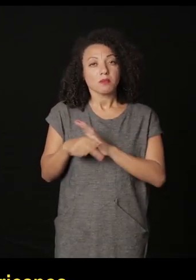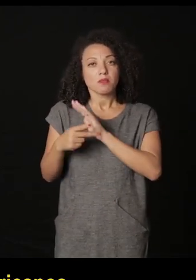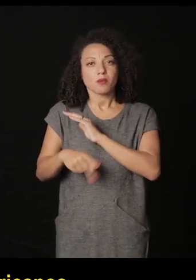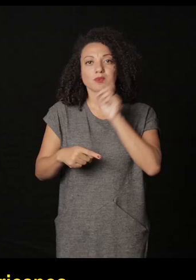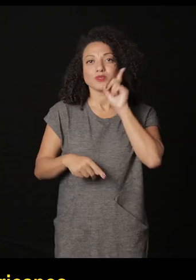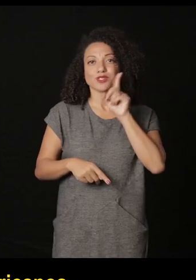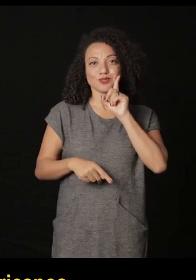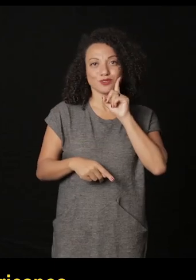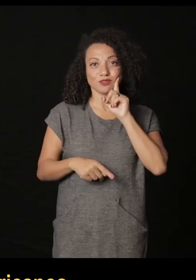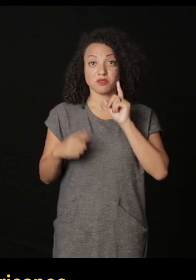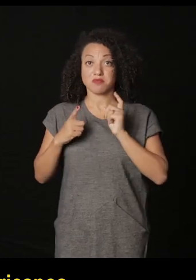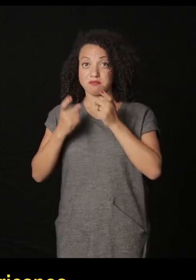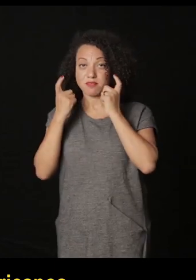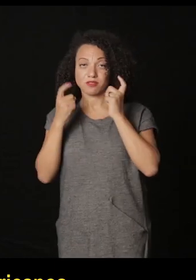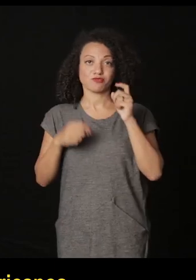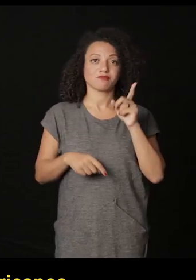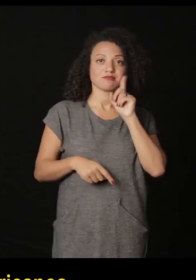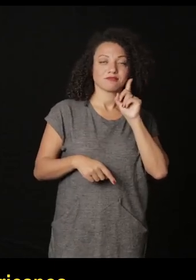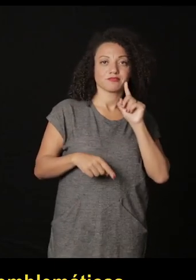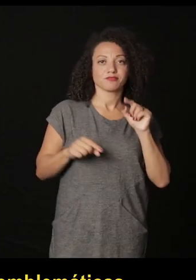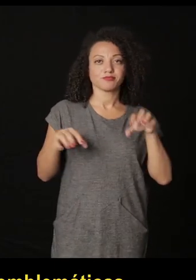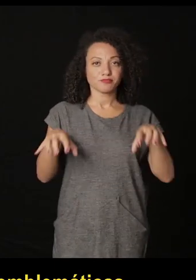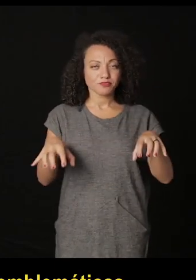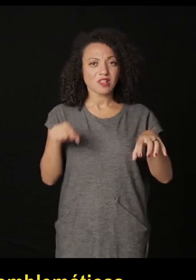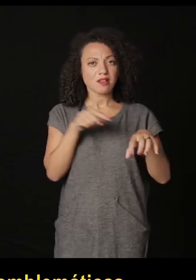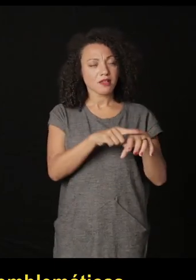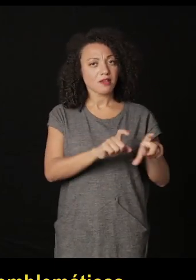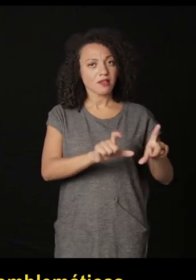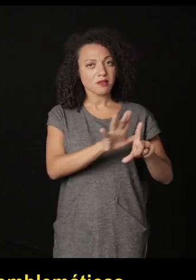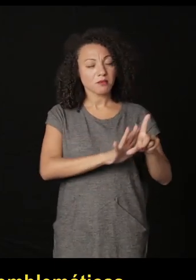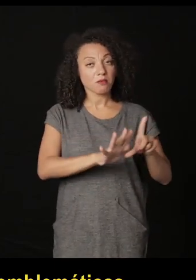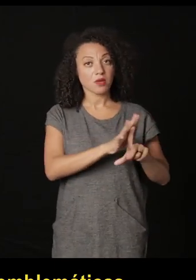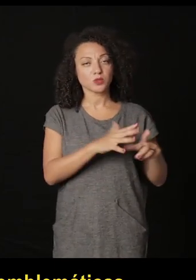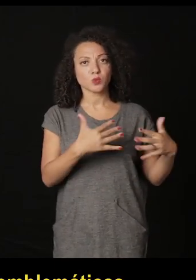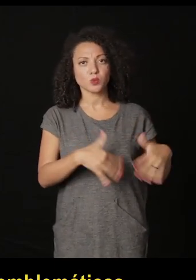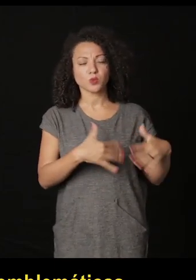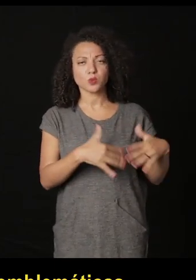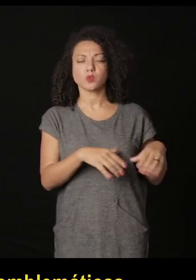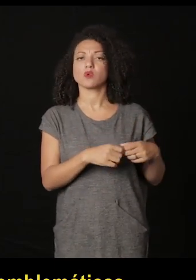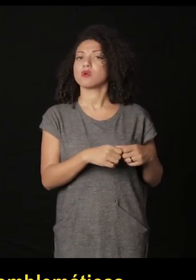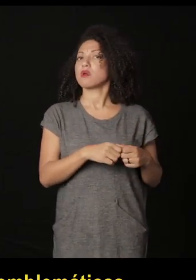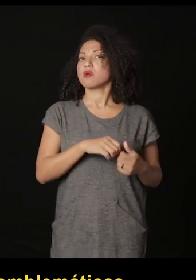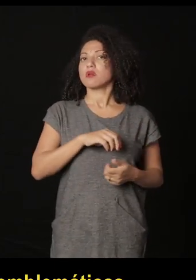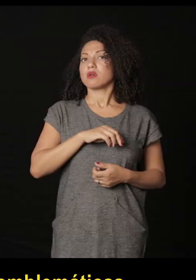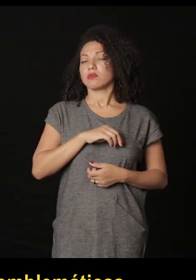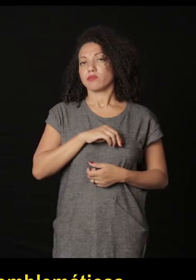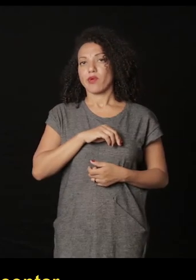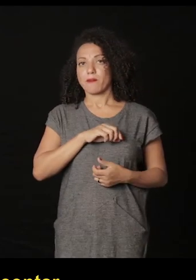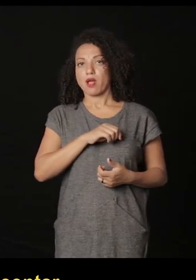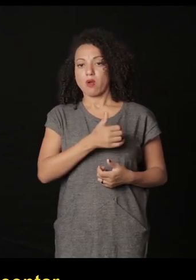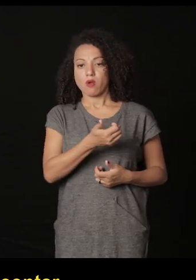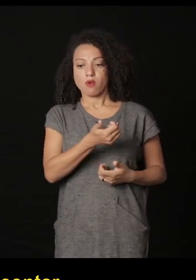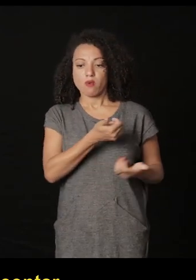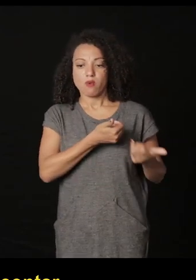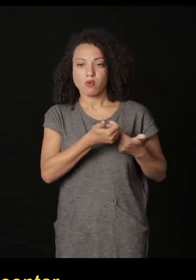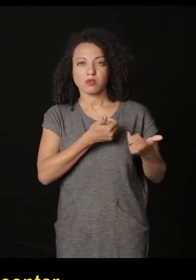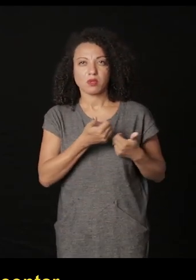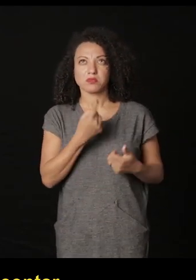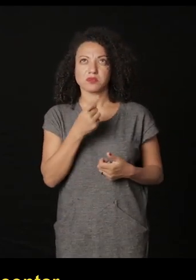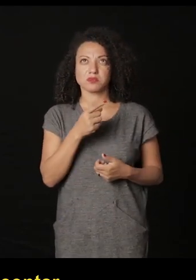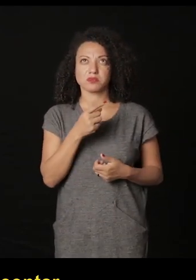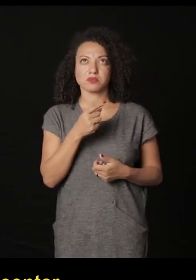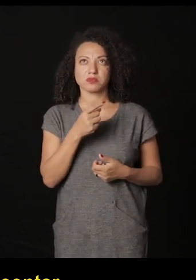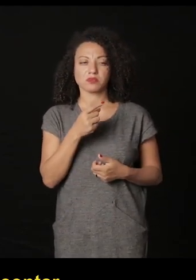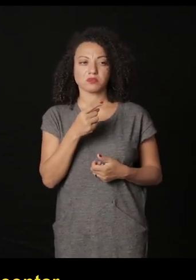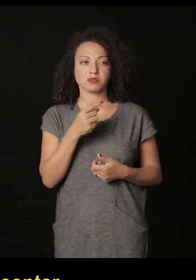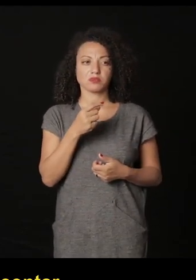precisamente para los estadounidenses entonces si son imágenes muy emblemáticas lo que está usando y no necesariamente para